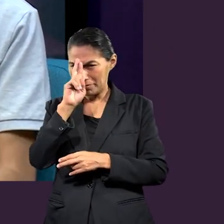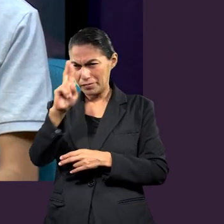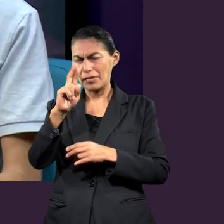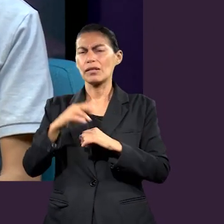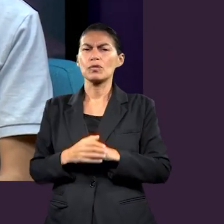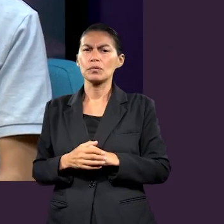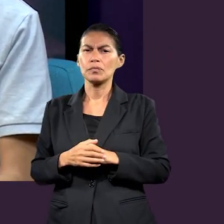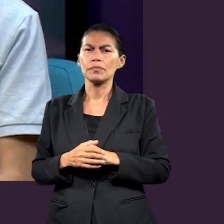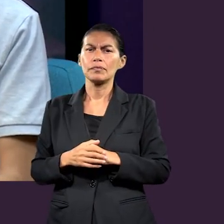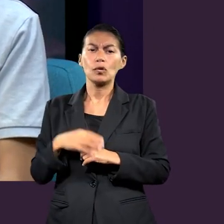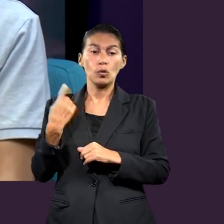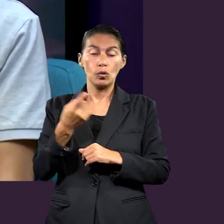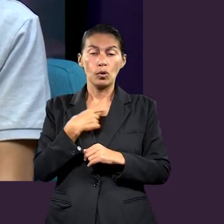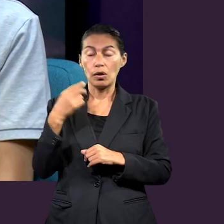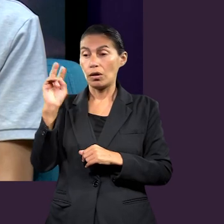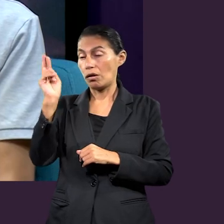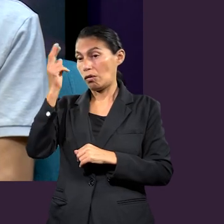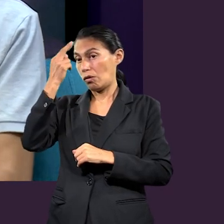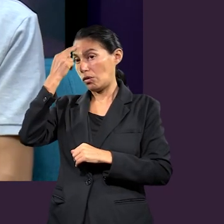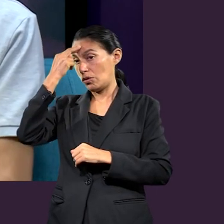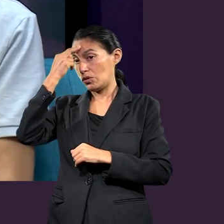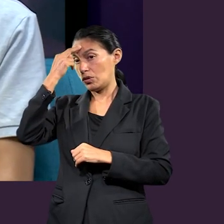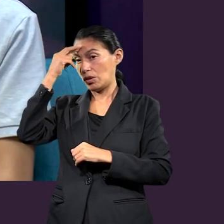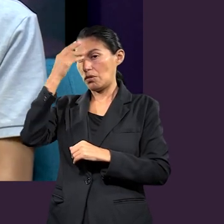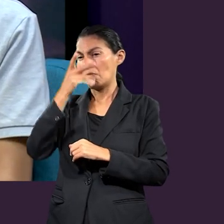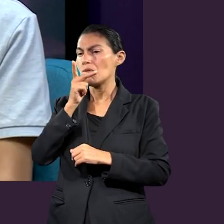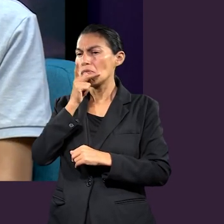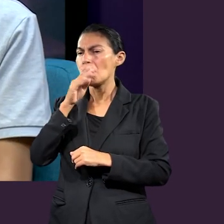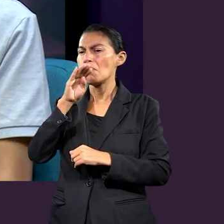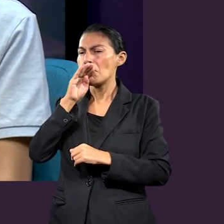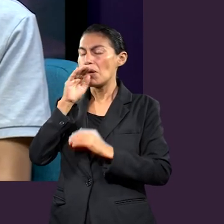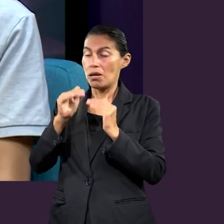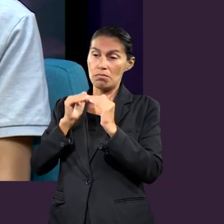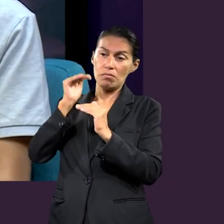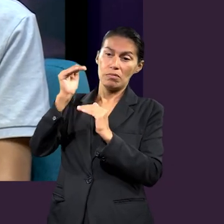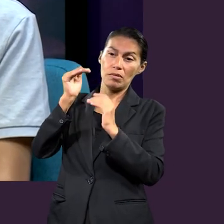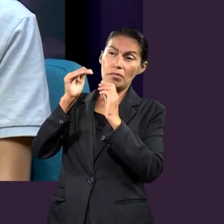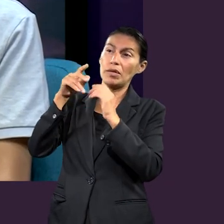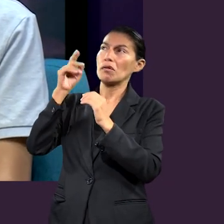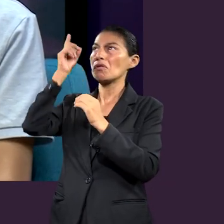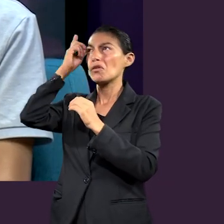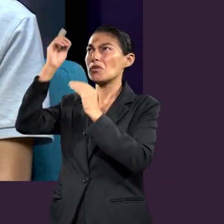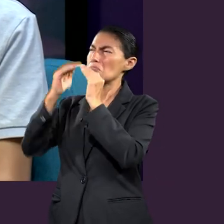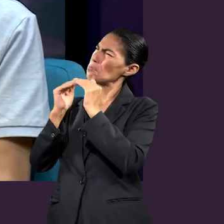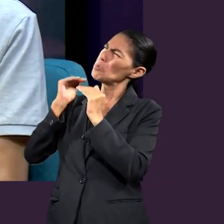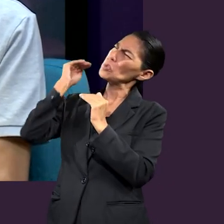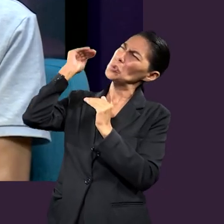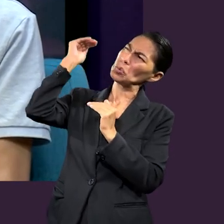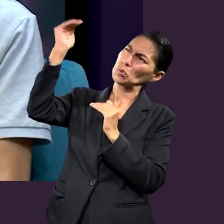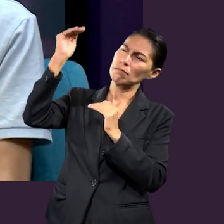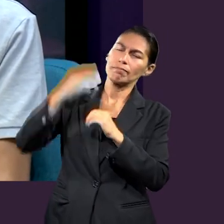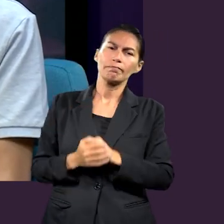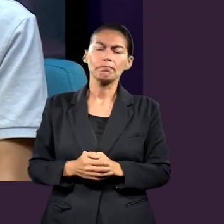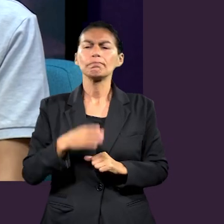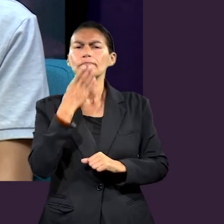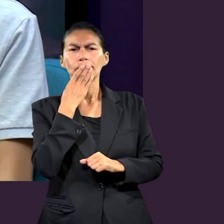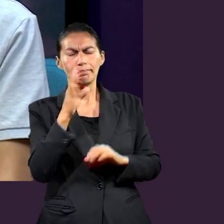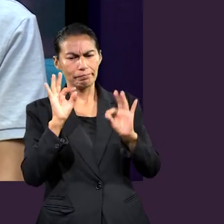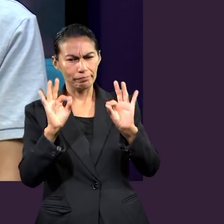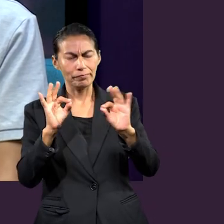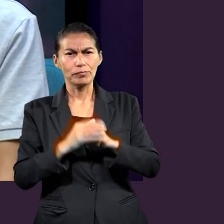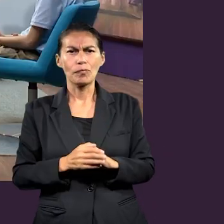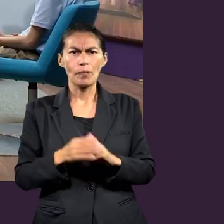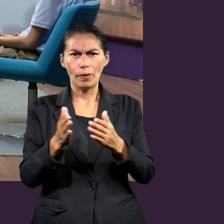nuestros padres sean incluso imperfectos, el respeto tiene que estar ahí. Reconocer su posición, así como nosotros reconocemos la